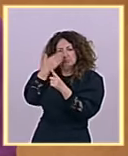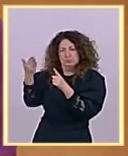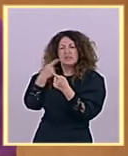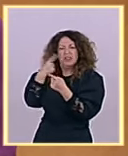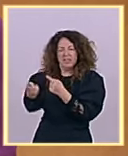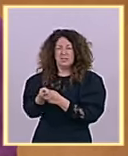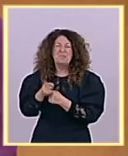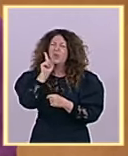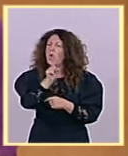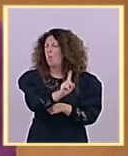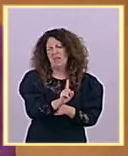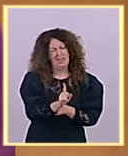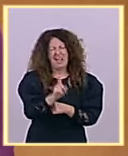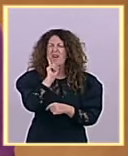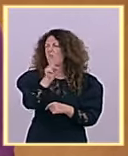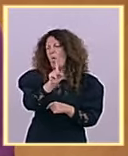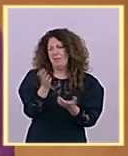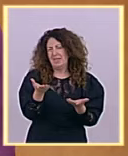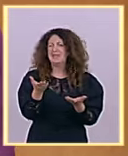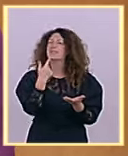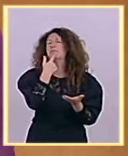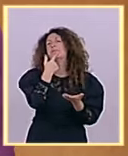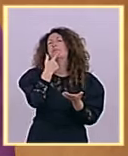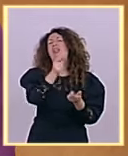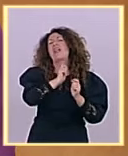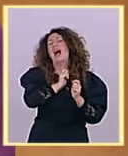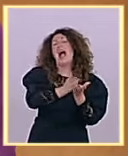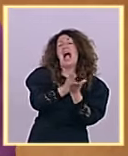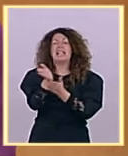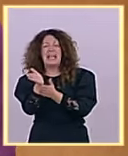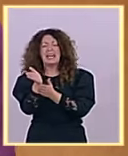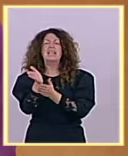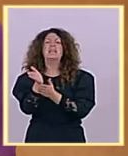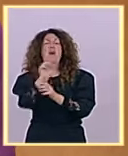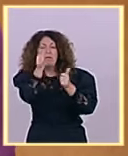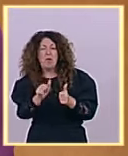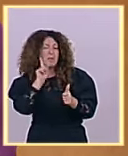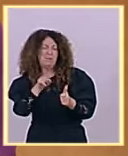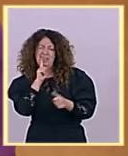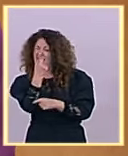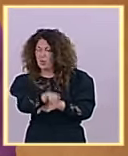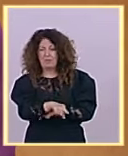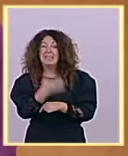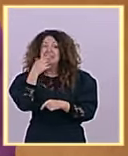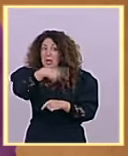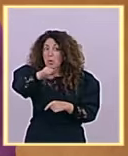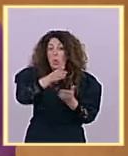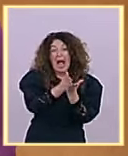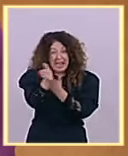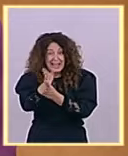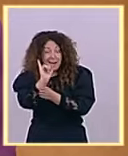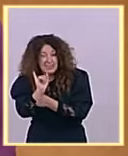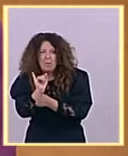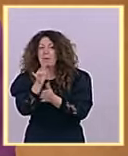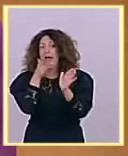alternativa a este gobierno si ustedes la tienen van tarde en explicarla señoría nosotros vamos a seguir trabajando